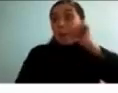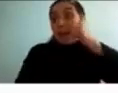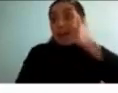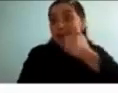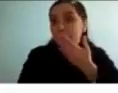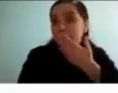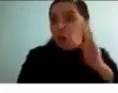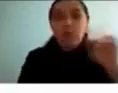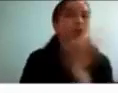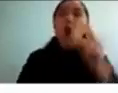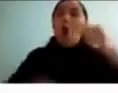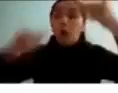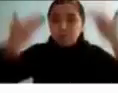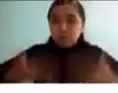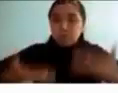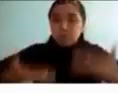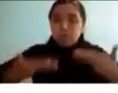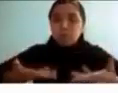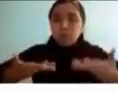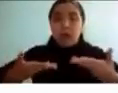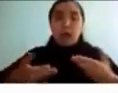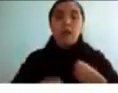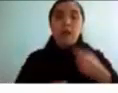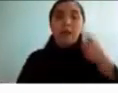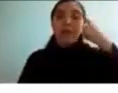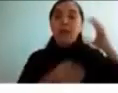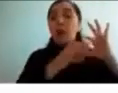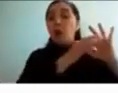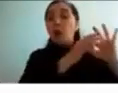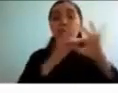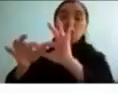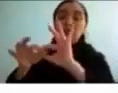sus acciones porque están en el futuro y tardarán en llegar